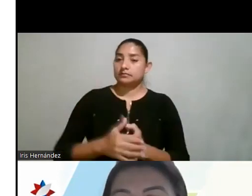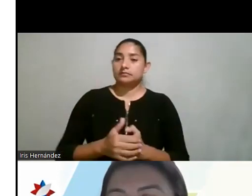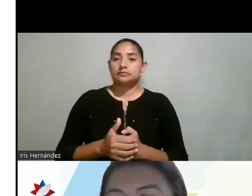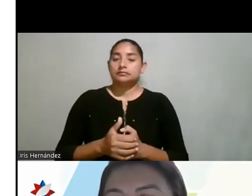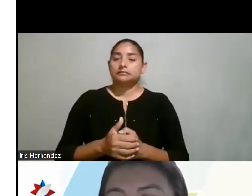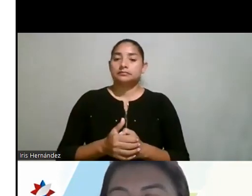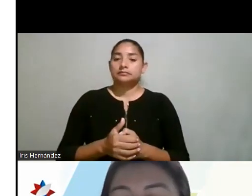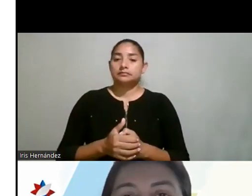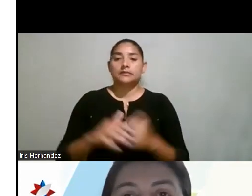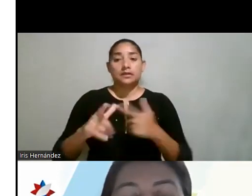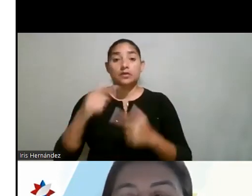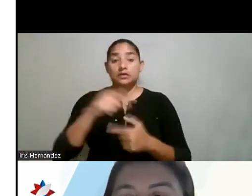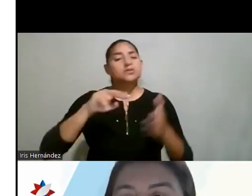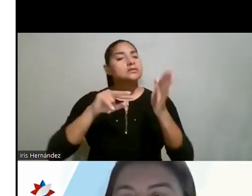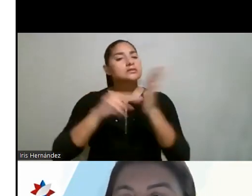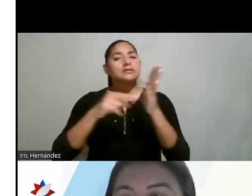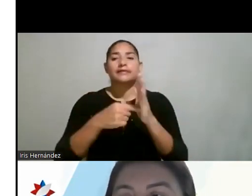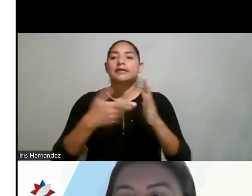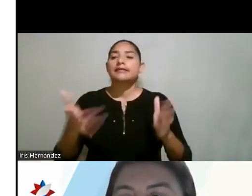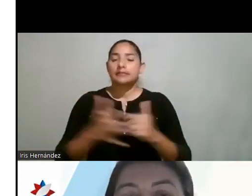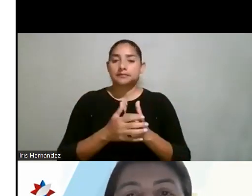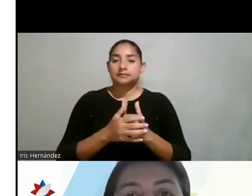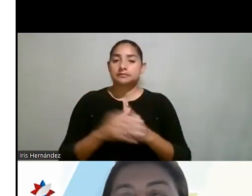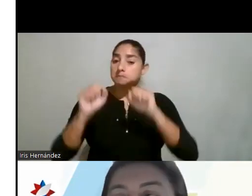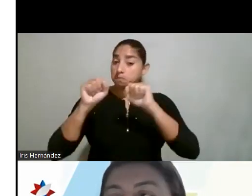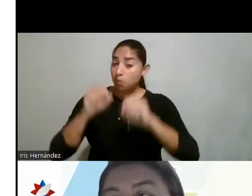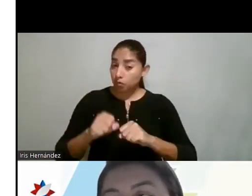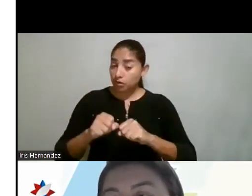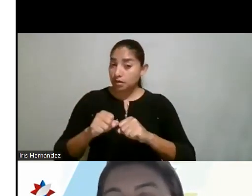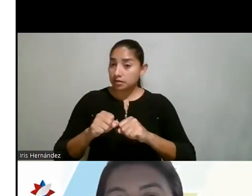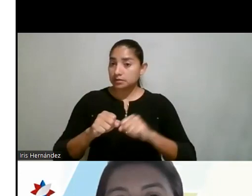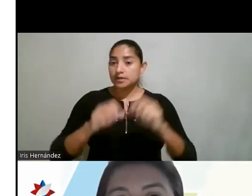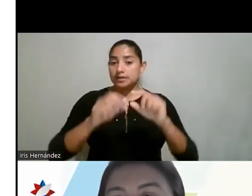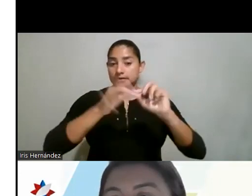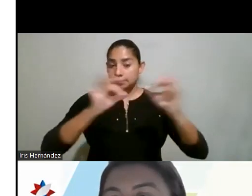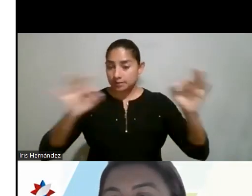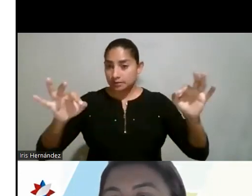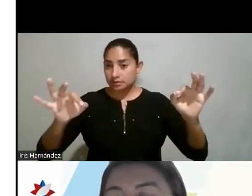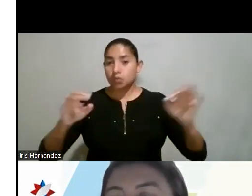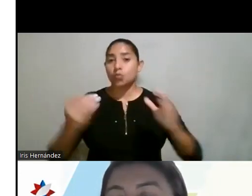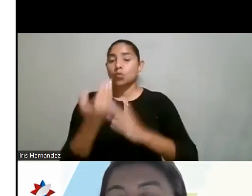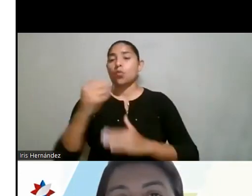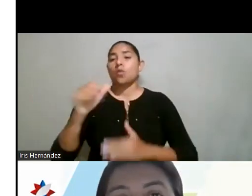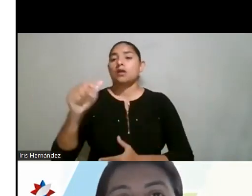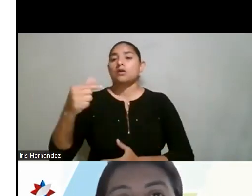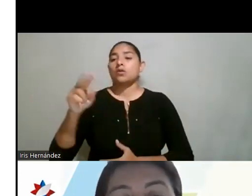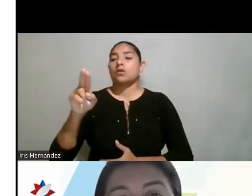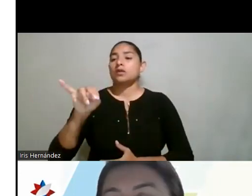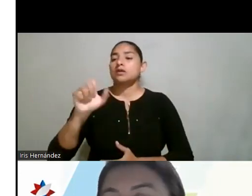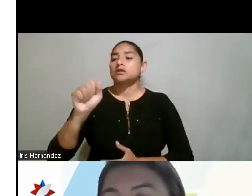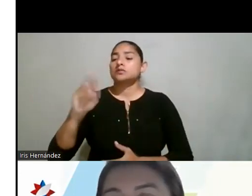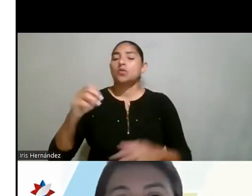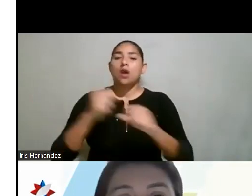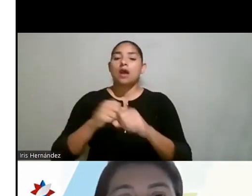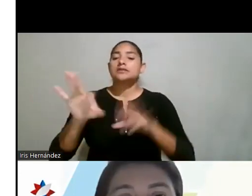Entonces, eso significaría que las, que podría ser que el algoritmo, o habría una buena probabilidad de que el algoritmo tienda a seleccionar